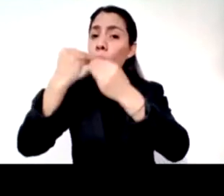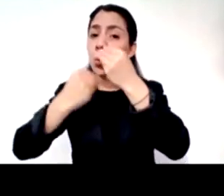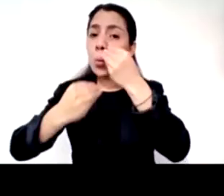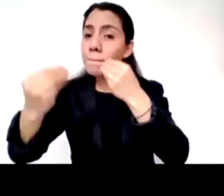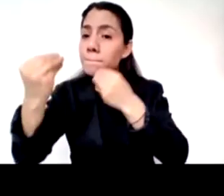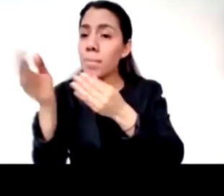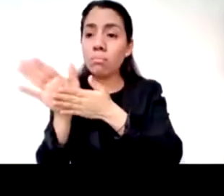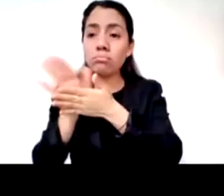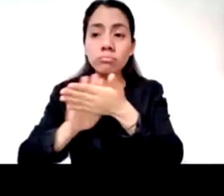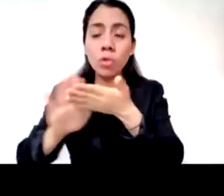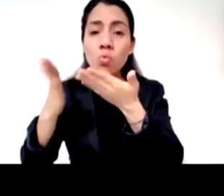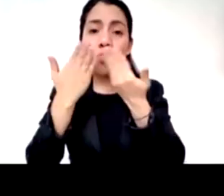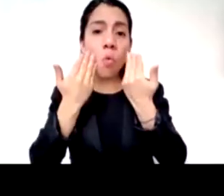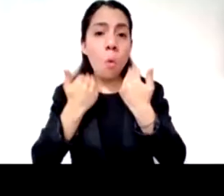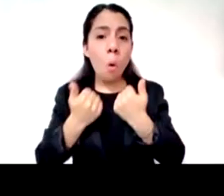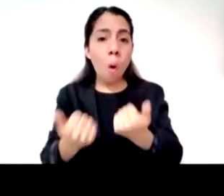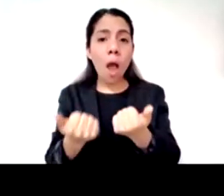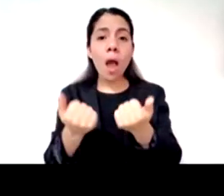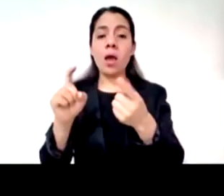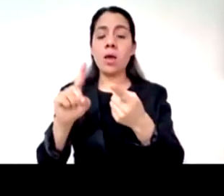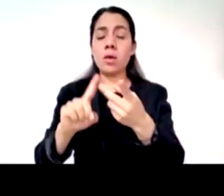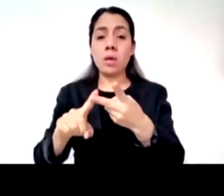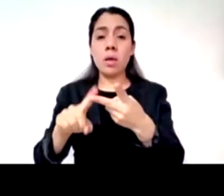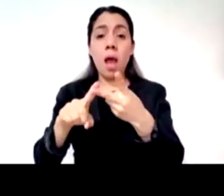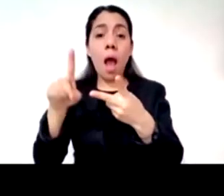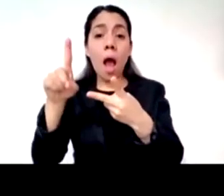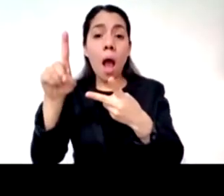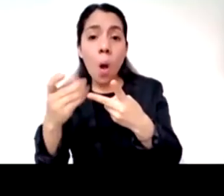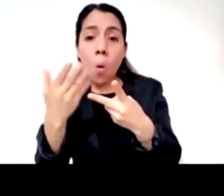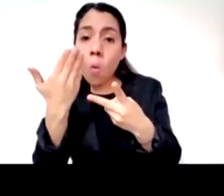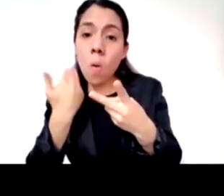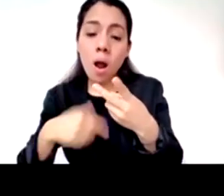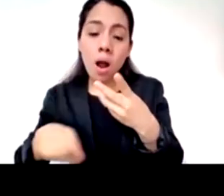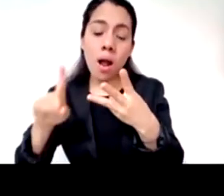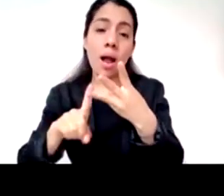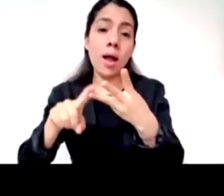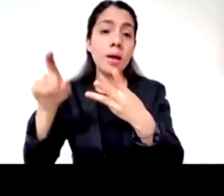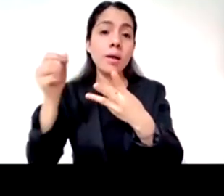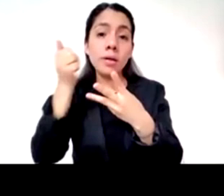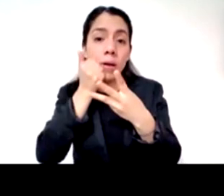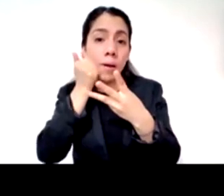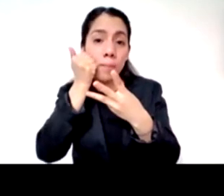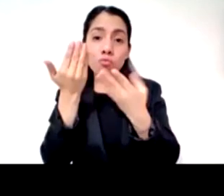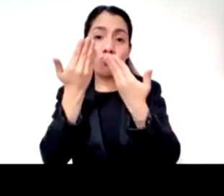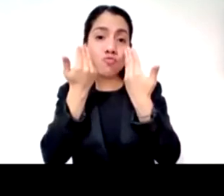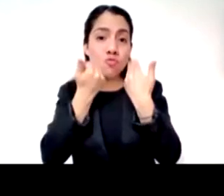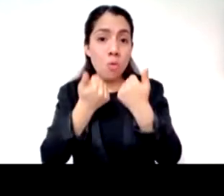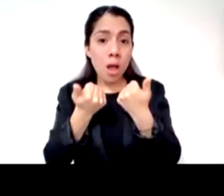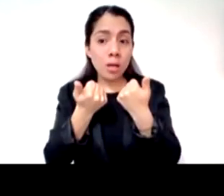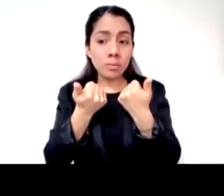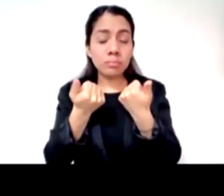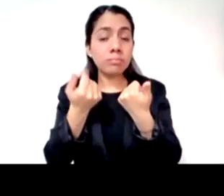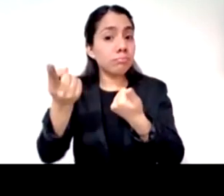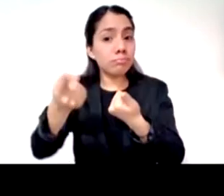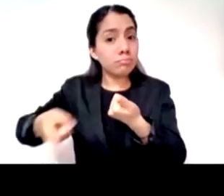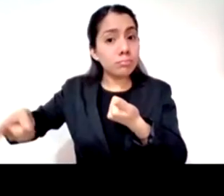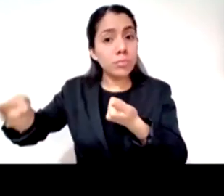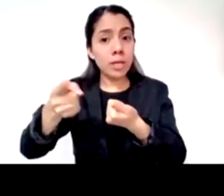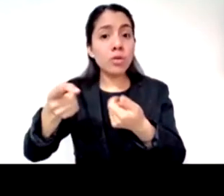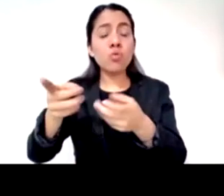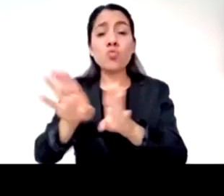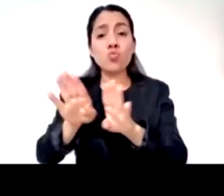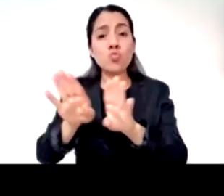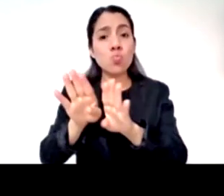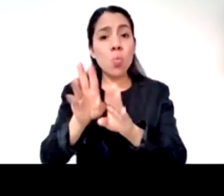es un duelo sin agua y jabón ¿no? donde todos necesitamos tener y ahí la invitación a que la respuesta